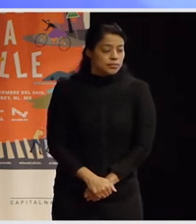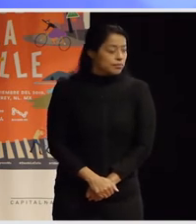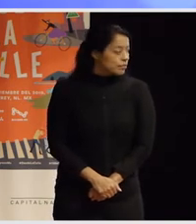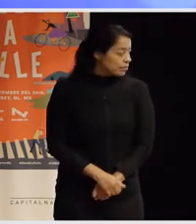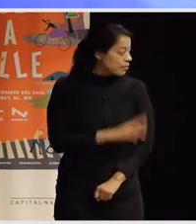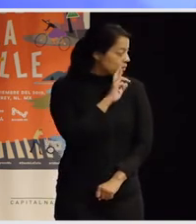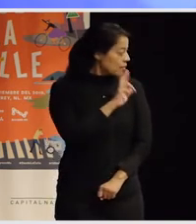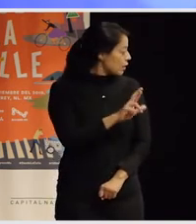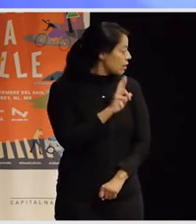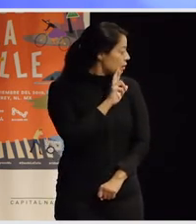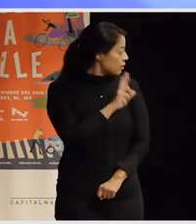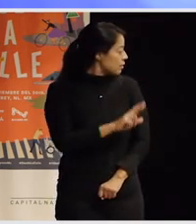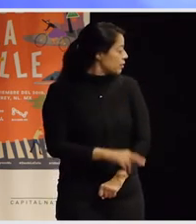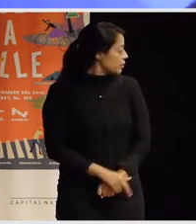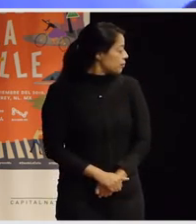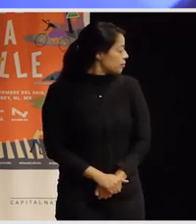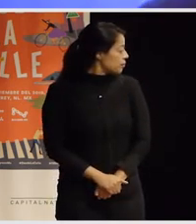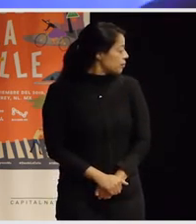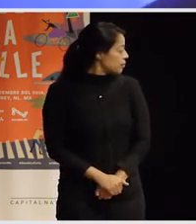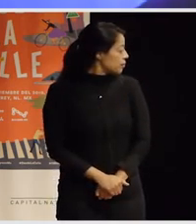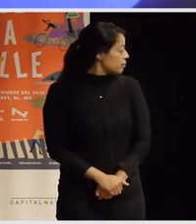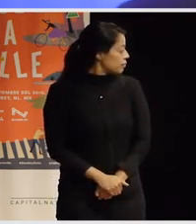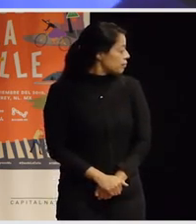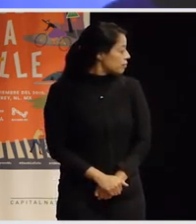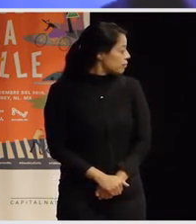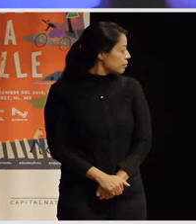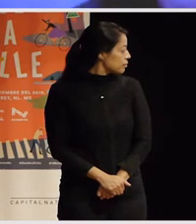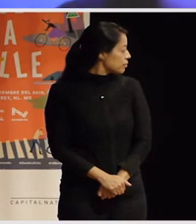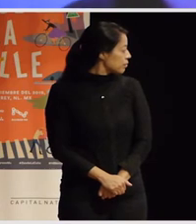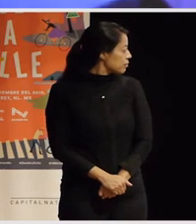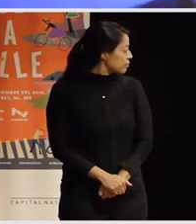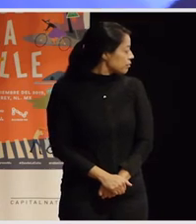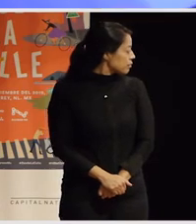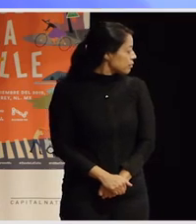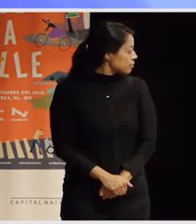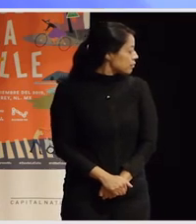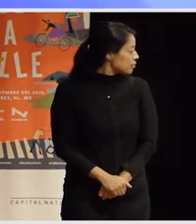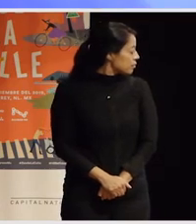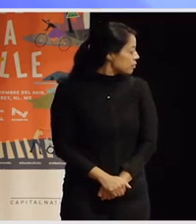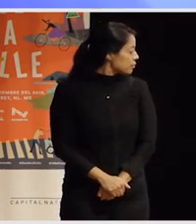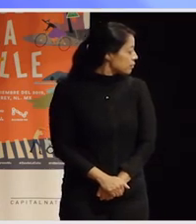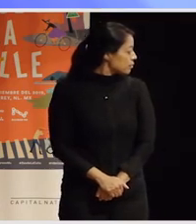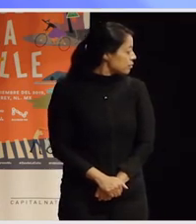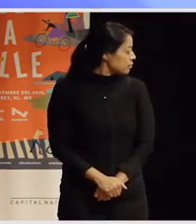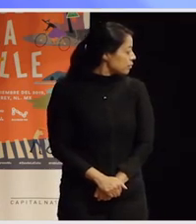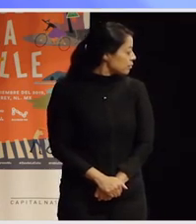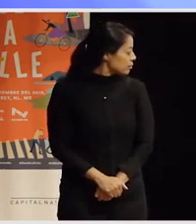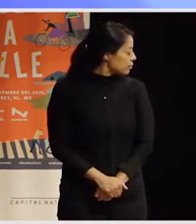¿Contesta? Sí, si quieres de una vez como tenemos suficiente tiempo, vamos tomando una pregunta y para que vayas contestando.